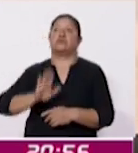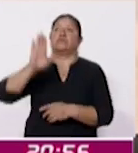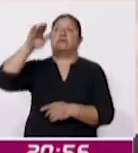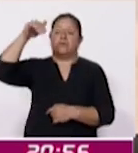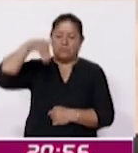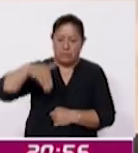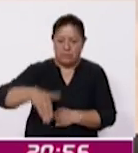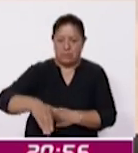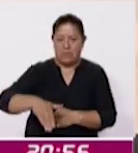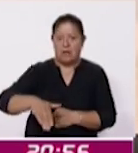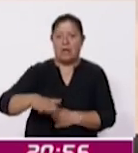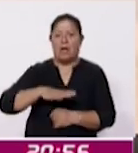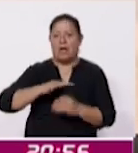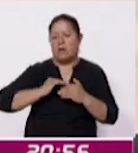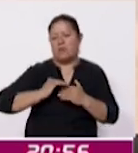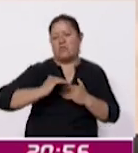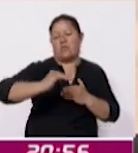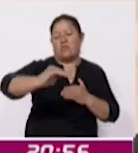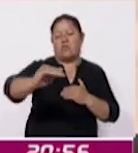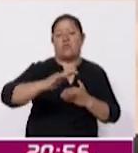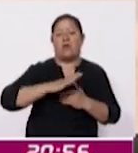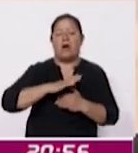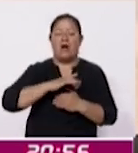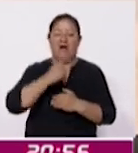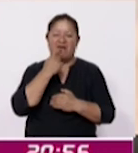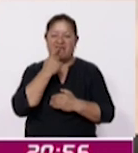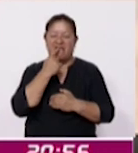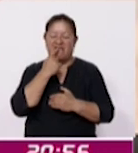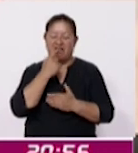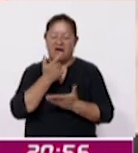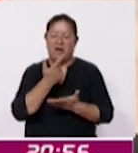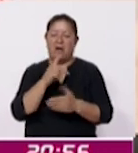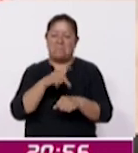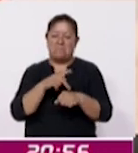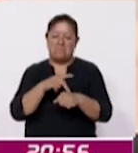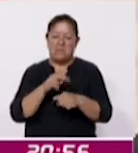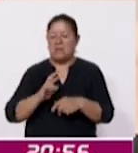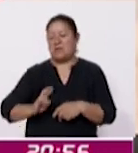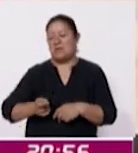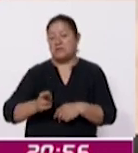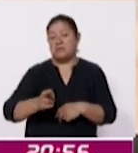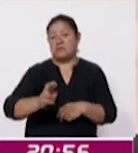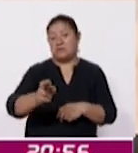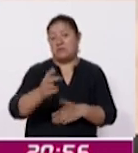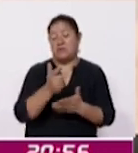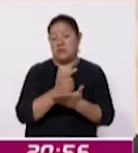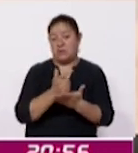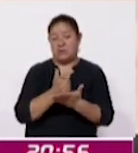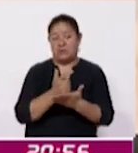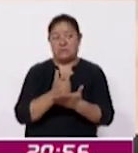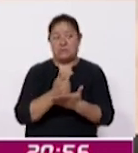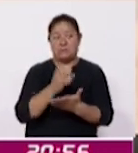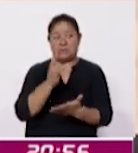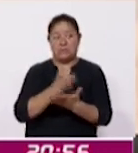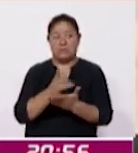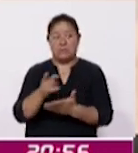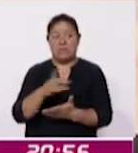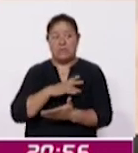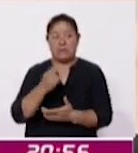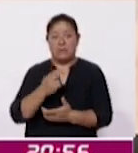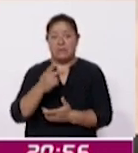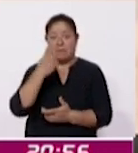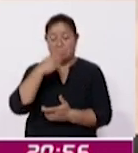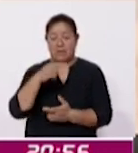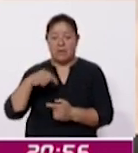bajadas hay terrenos hay asfalto hay río yo creo que lo único lo único indispensable para poder